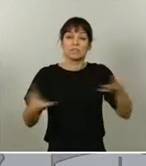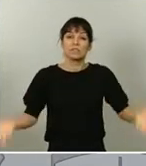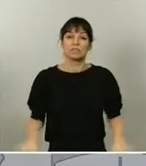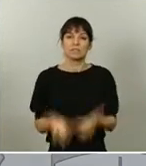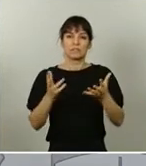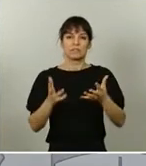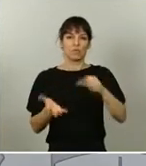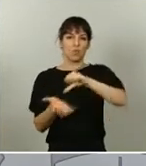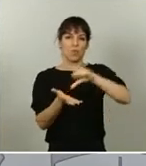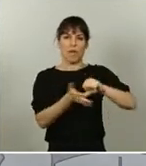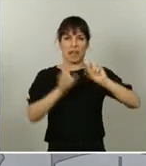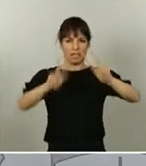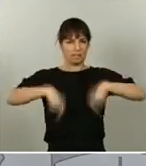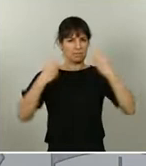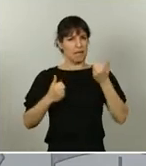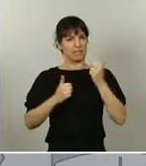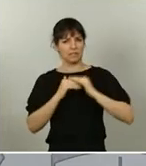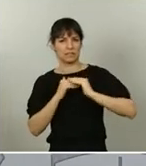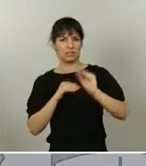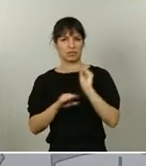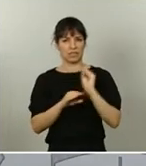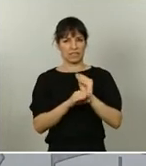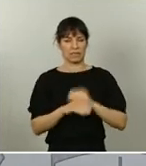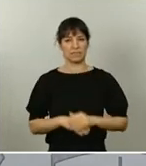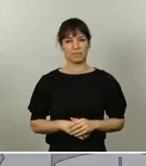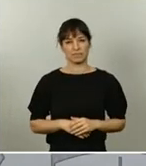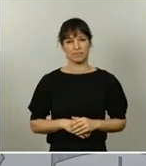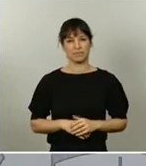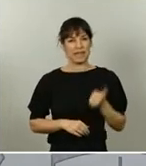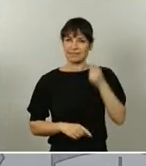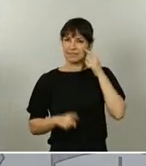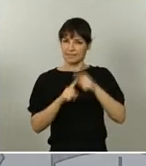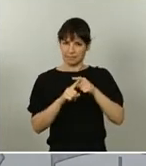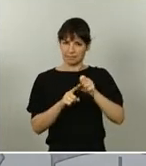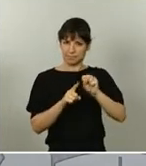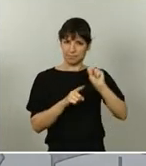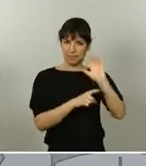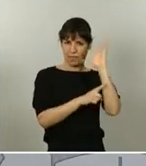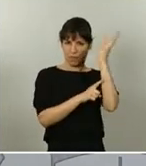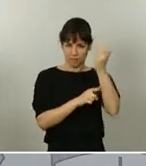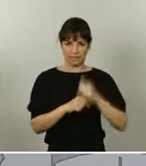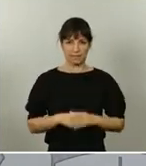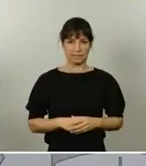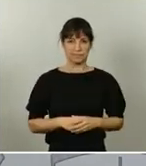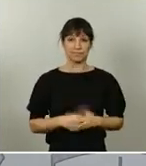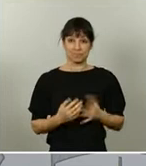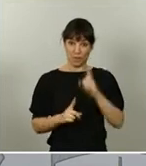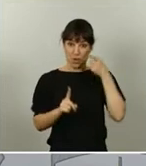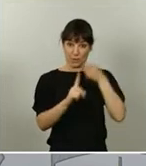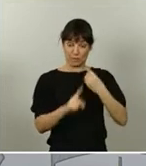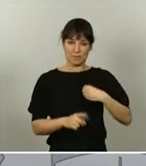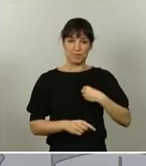y hacerla más sostenible desde el punto de vista también medioambiental. Y con este objetivo, el Gobierno presentará el próximo jueves